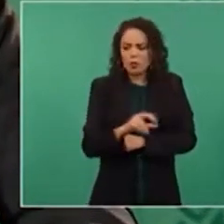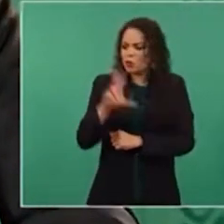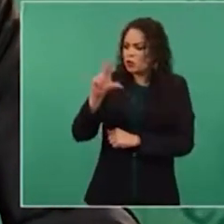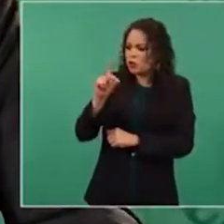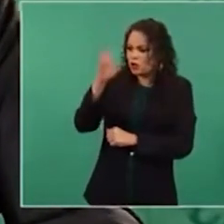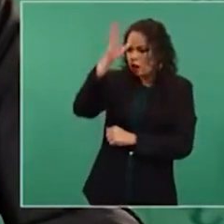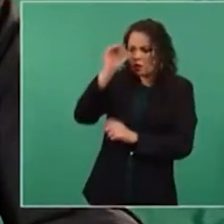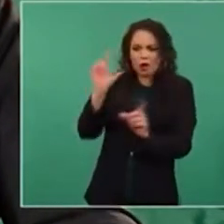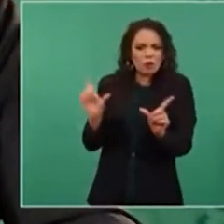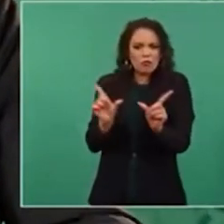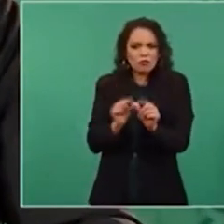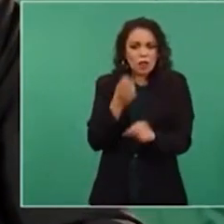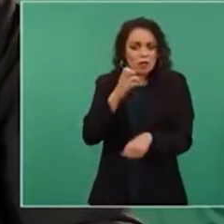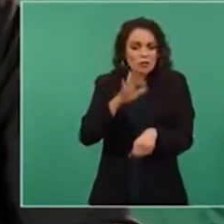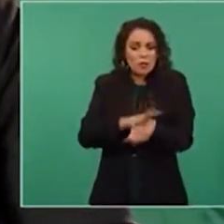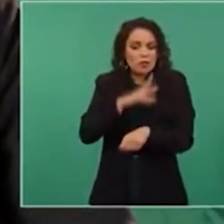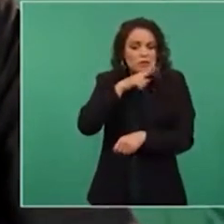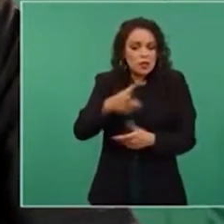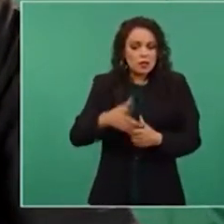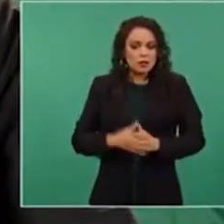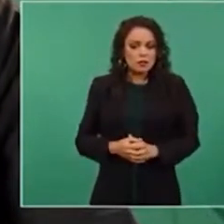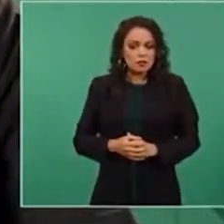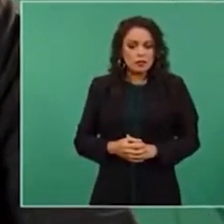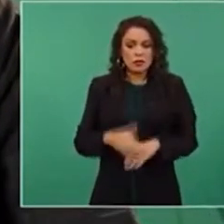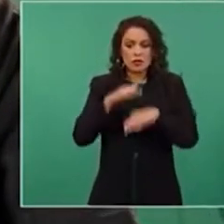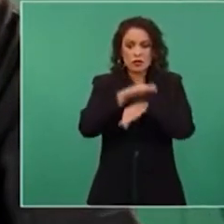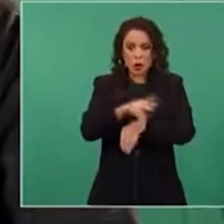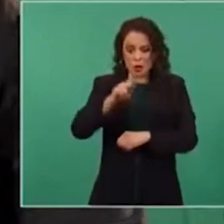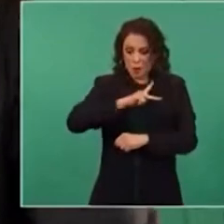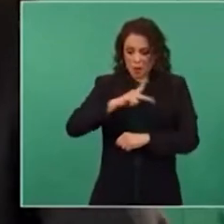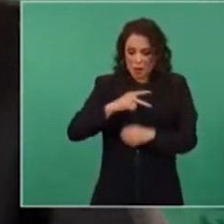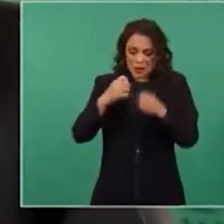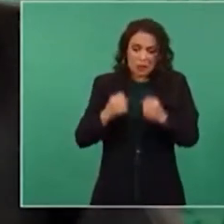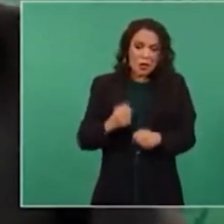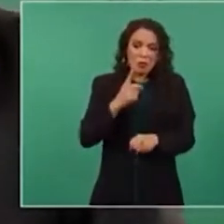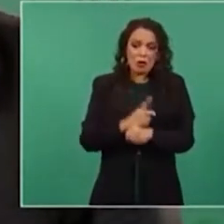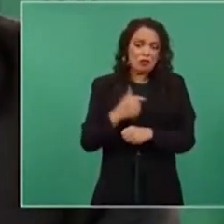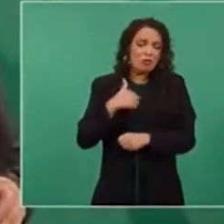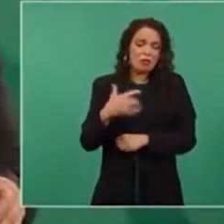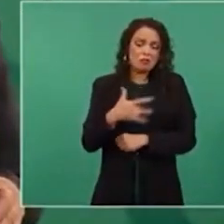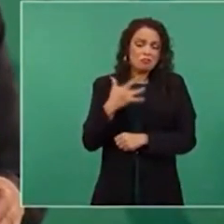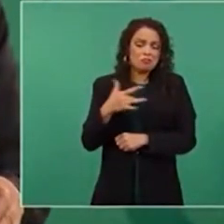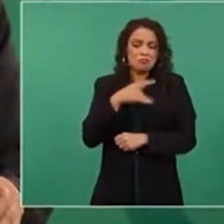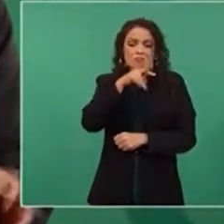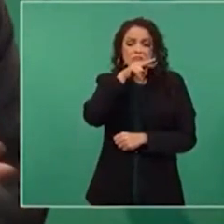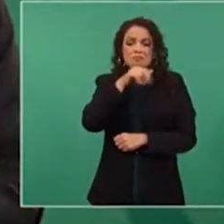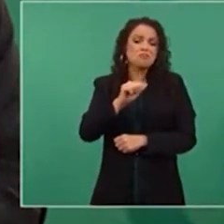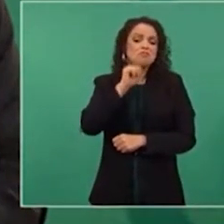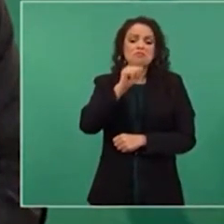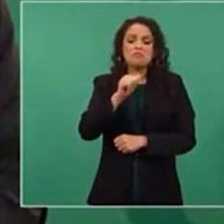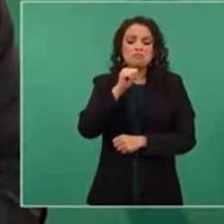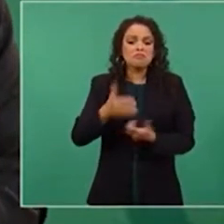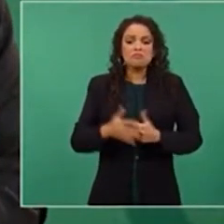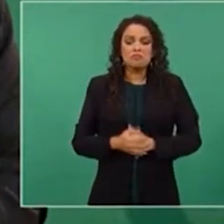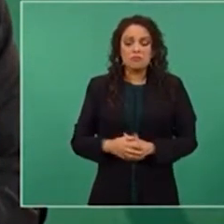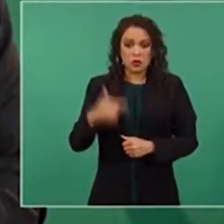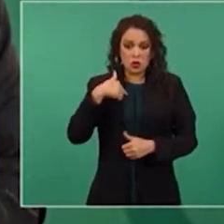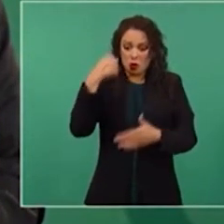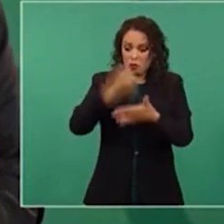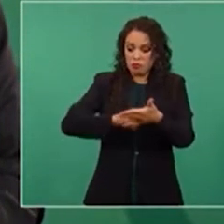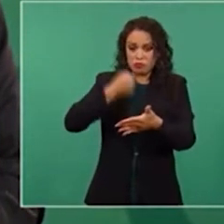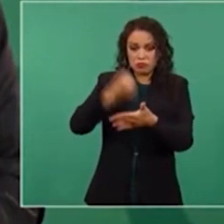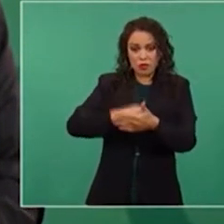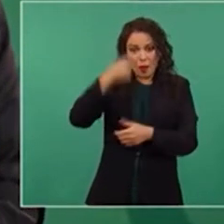Eso es lo mejor. Acerca de mi seguridad no tengo problema. El que está luchando por la justicia no tiene nada que